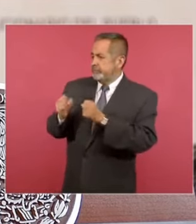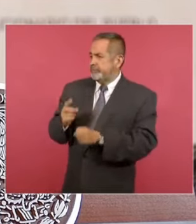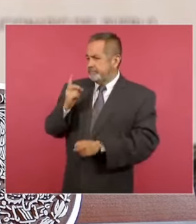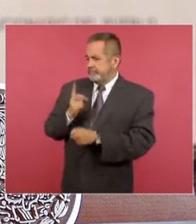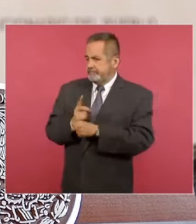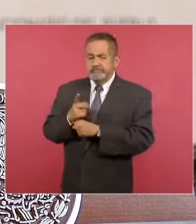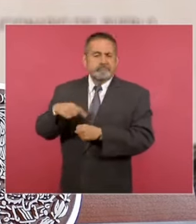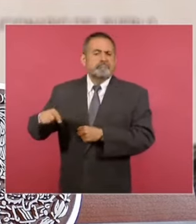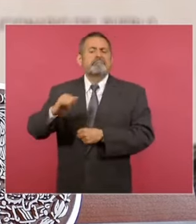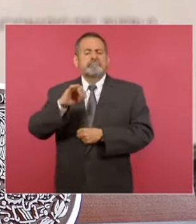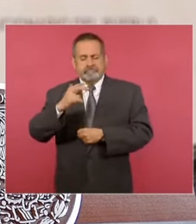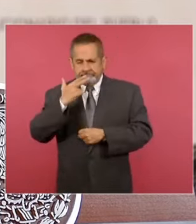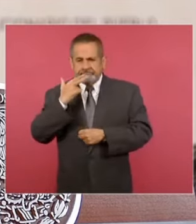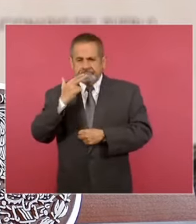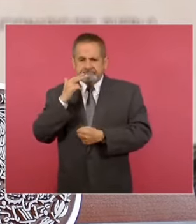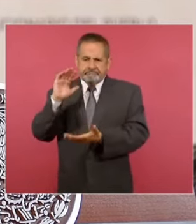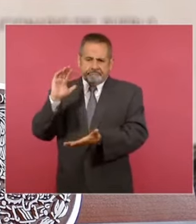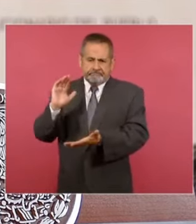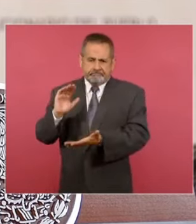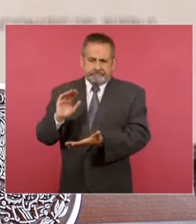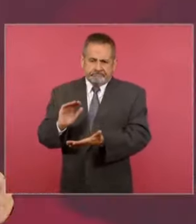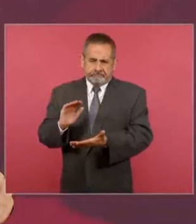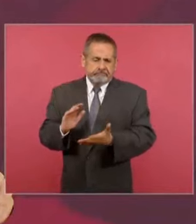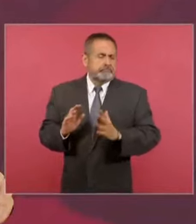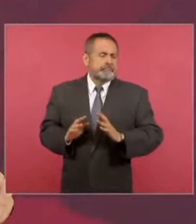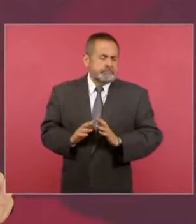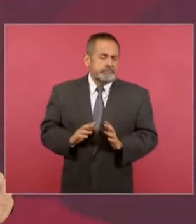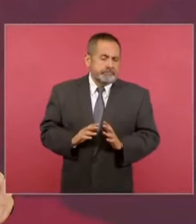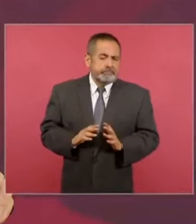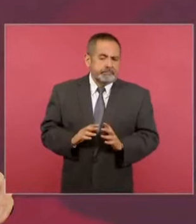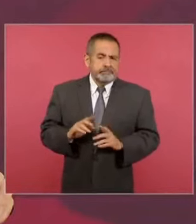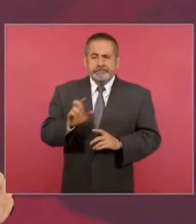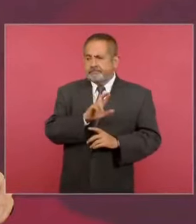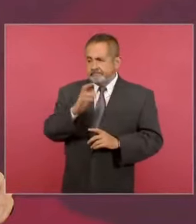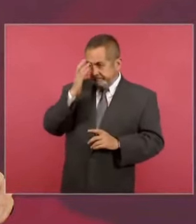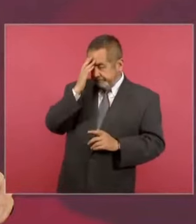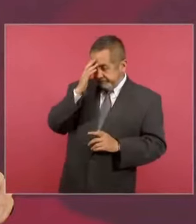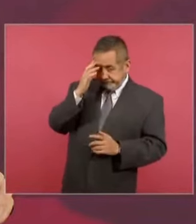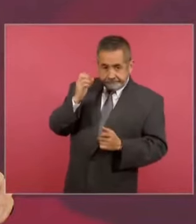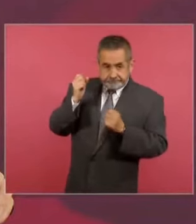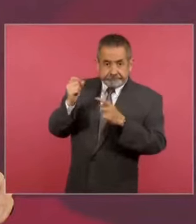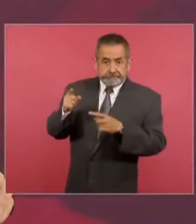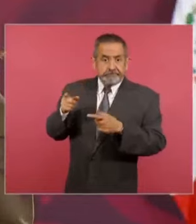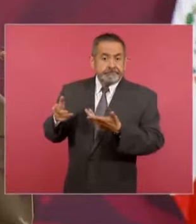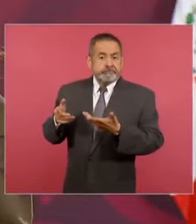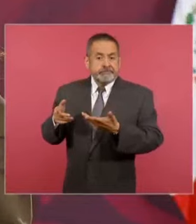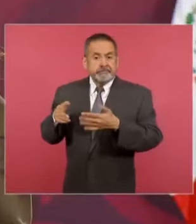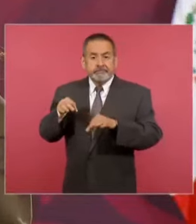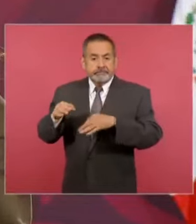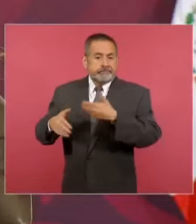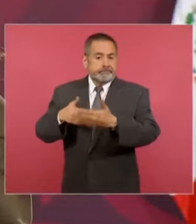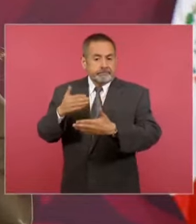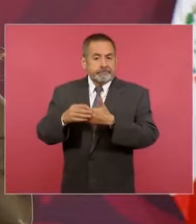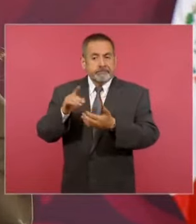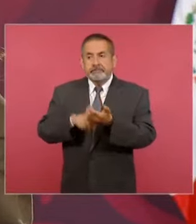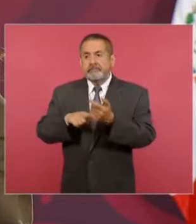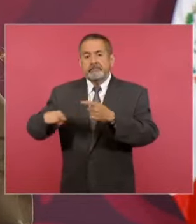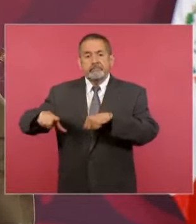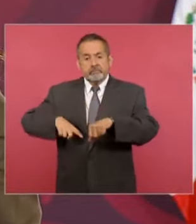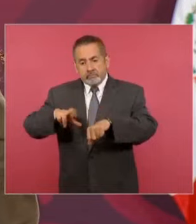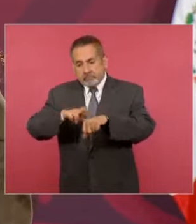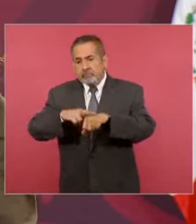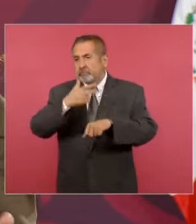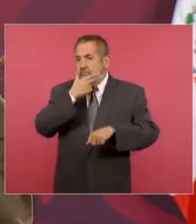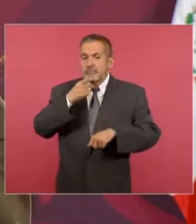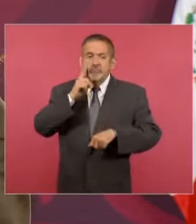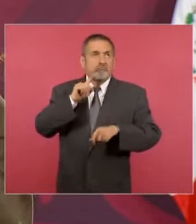está avanzando. Y, por supuesto, que reconocemos el trabajo de las gobernadoras y los